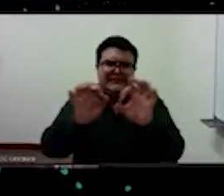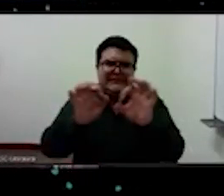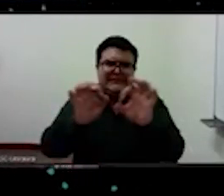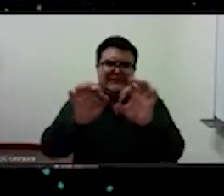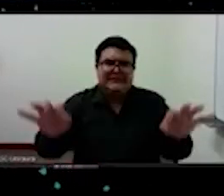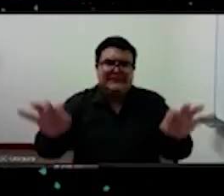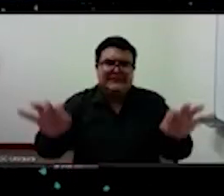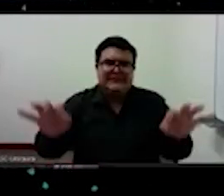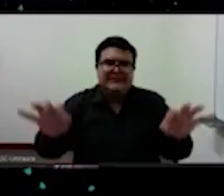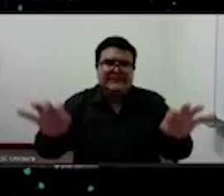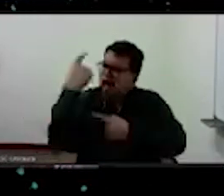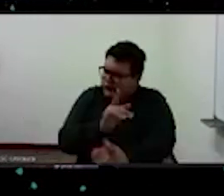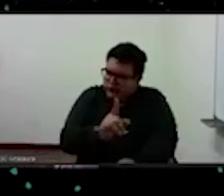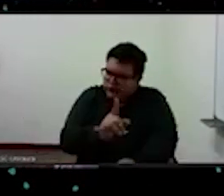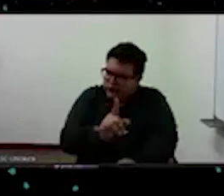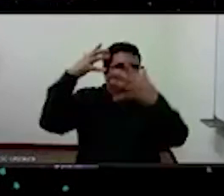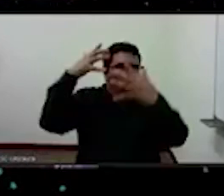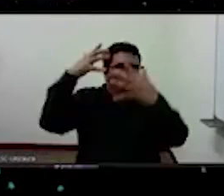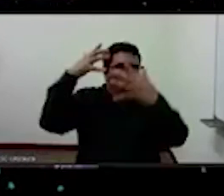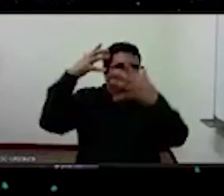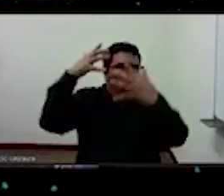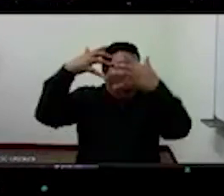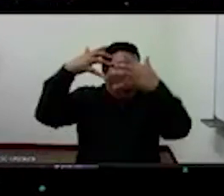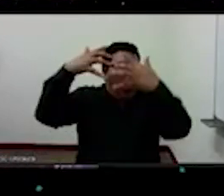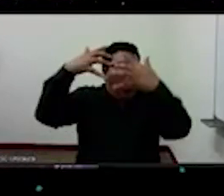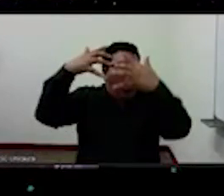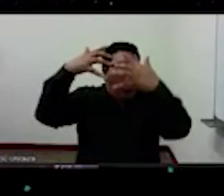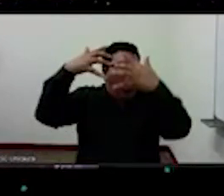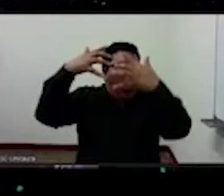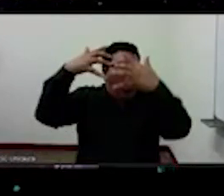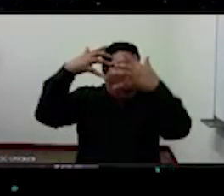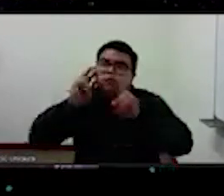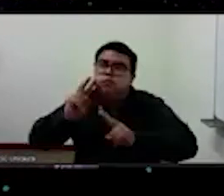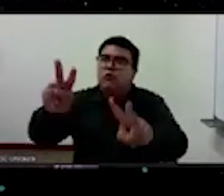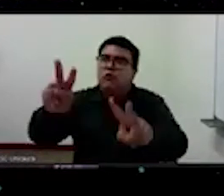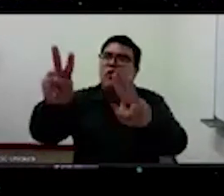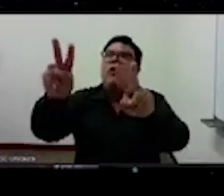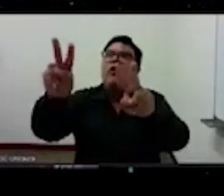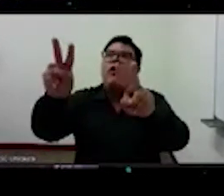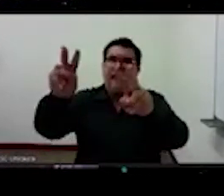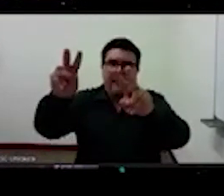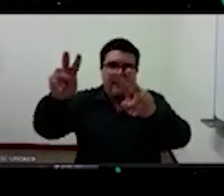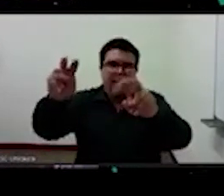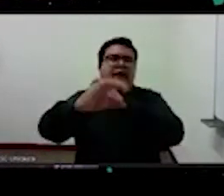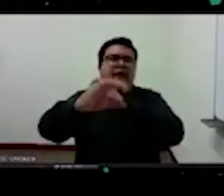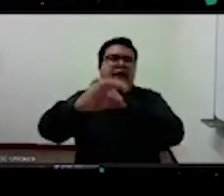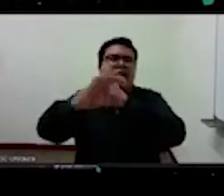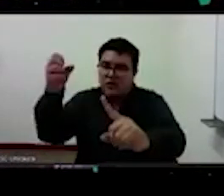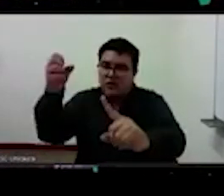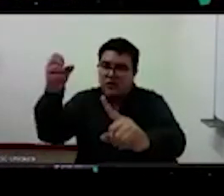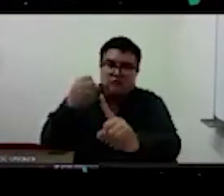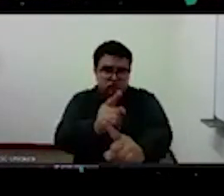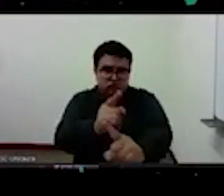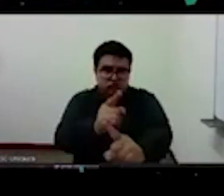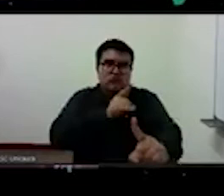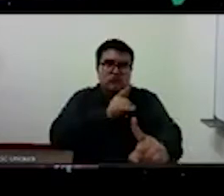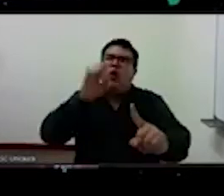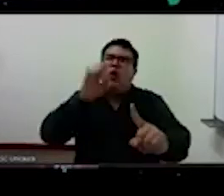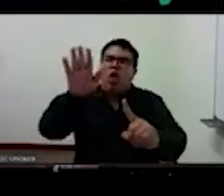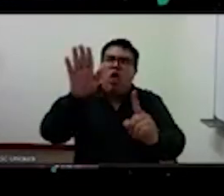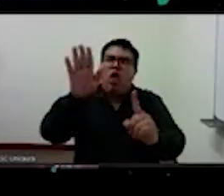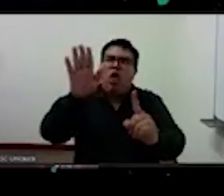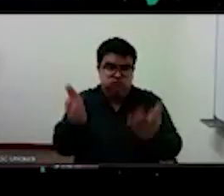nuestro cerebro se presenta a nuestros ojos como una potencia demisurada no